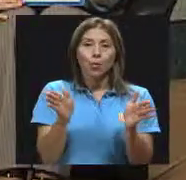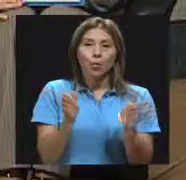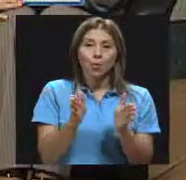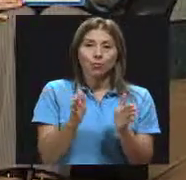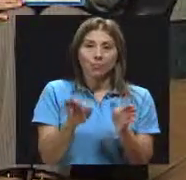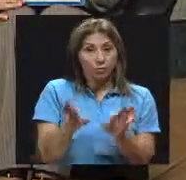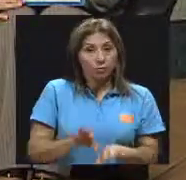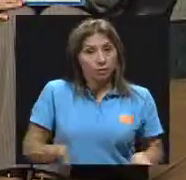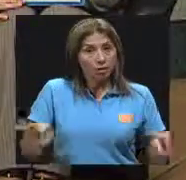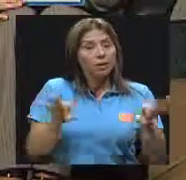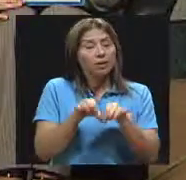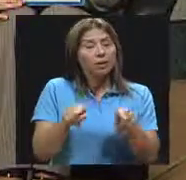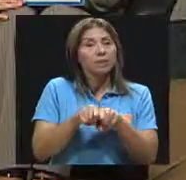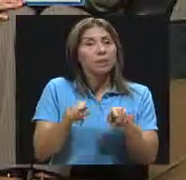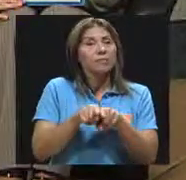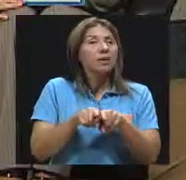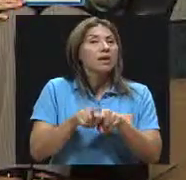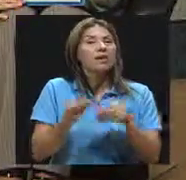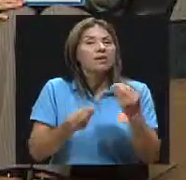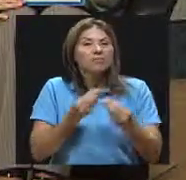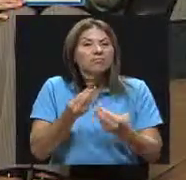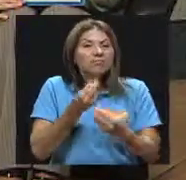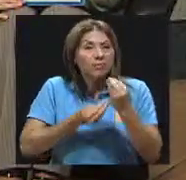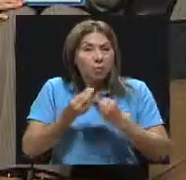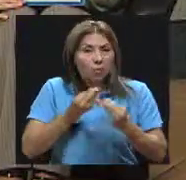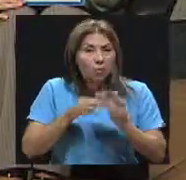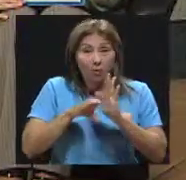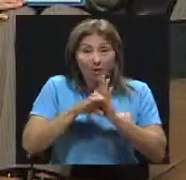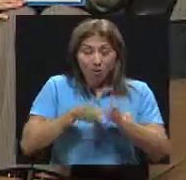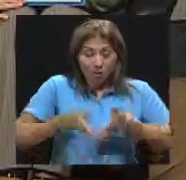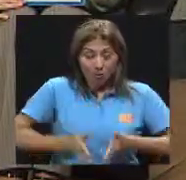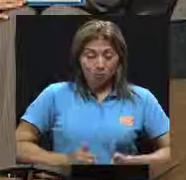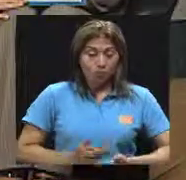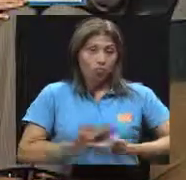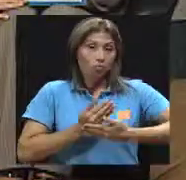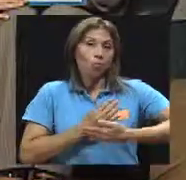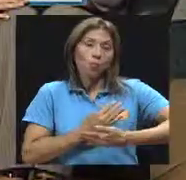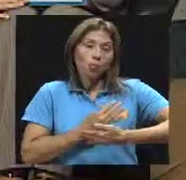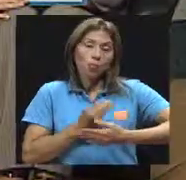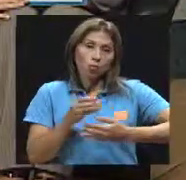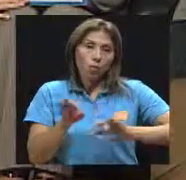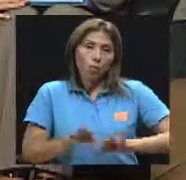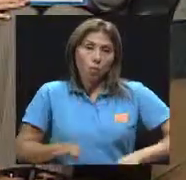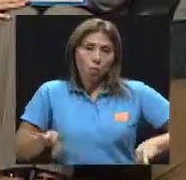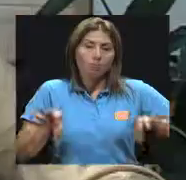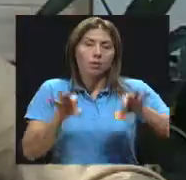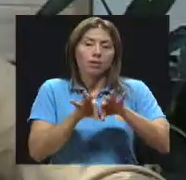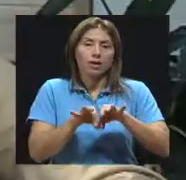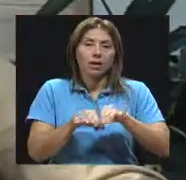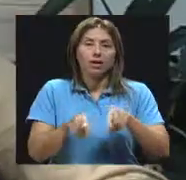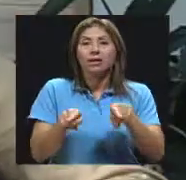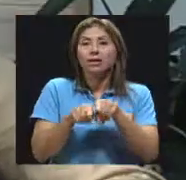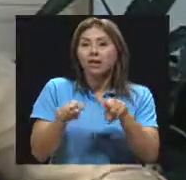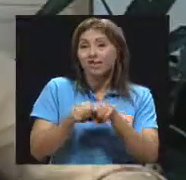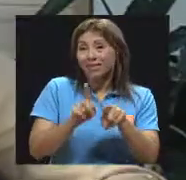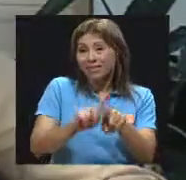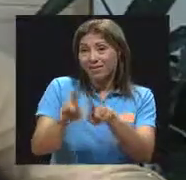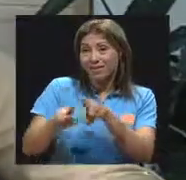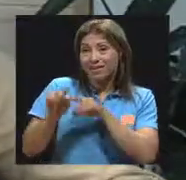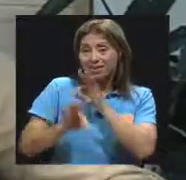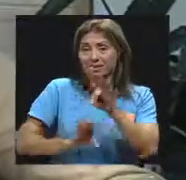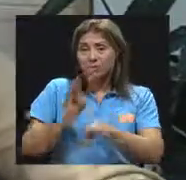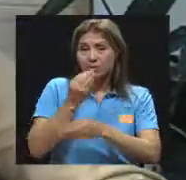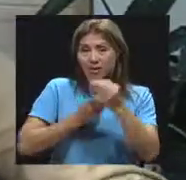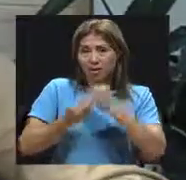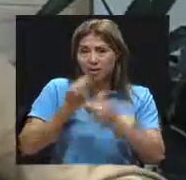lactancia materna, ¿verdad? Que esté presente, una buena introducción de alimentos como usted lo hablaba, el proceso de la lactación, que por lo general va a ser